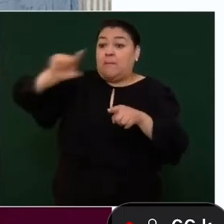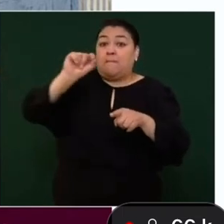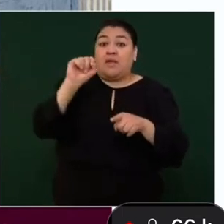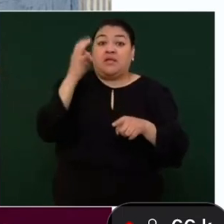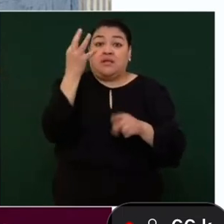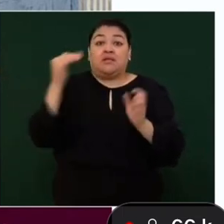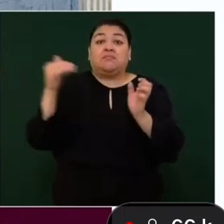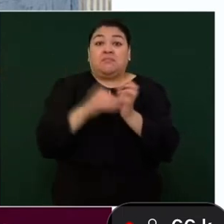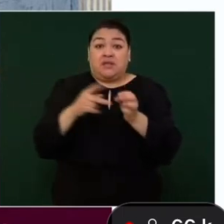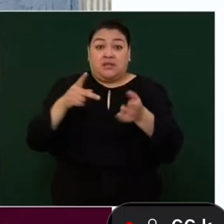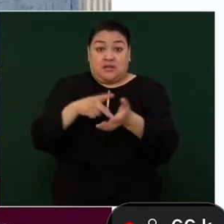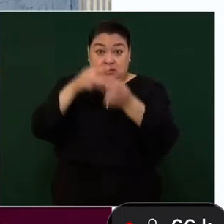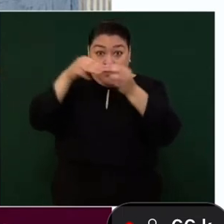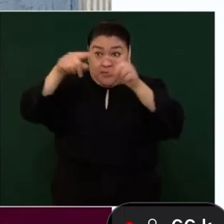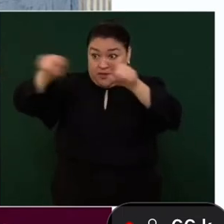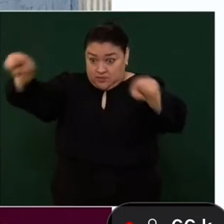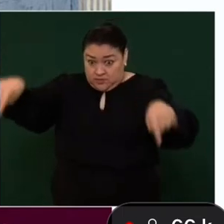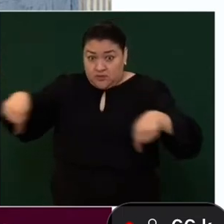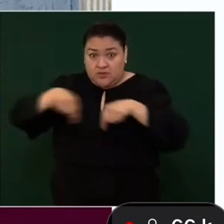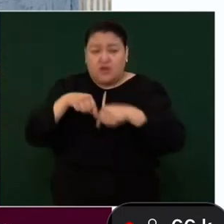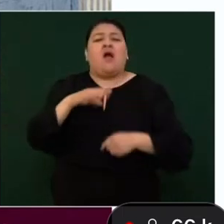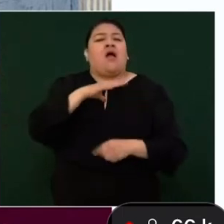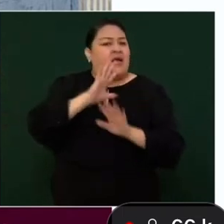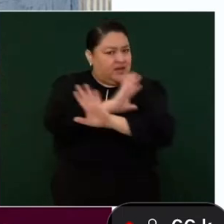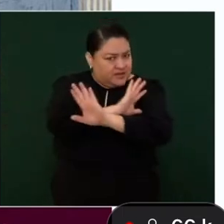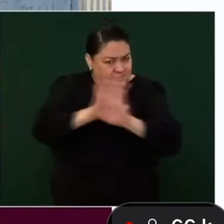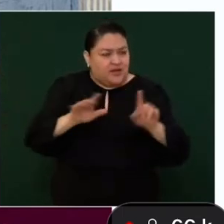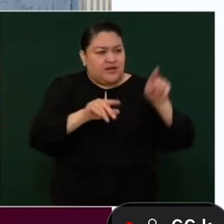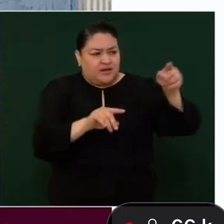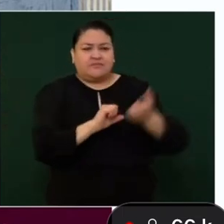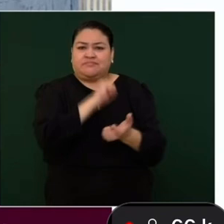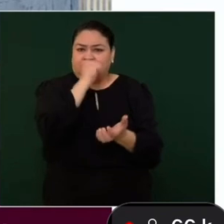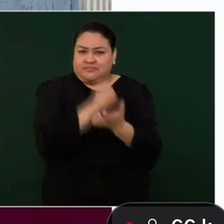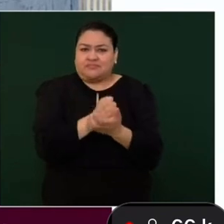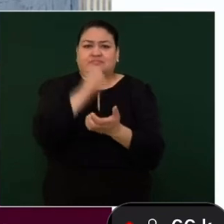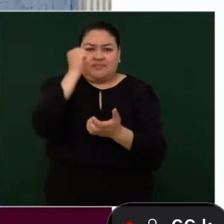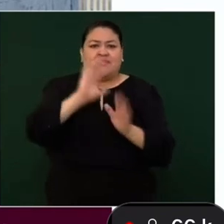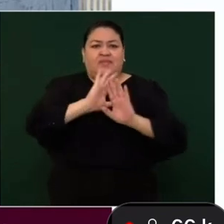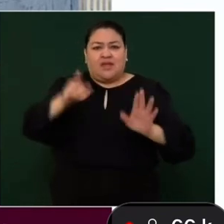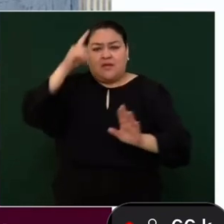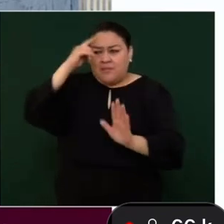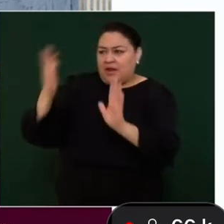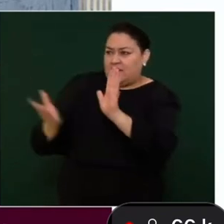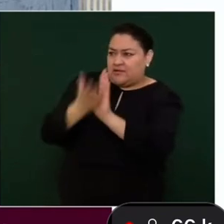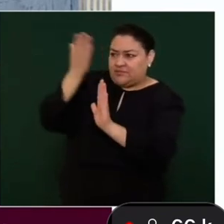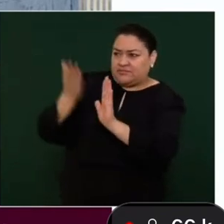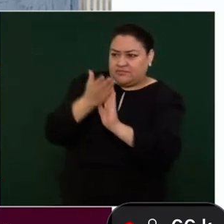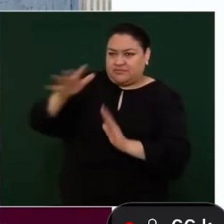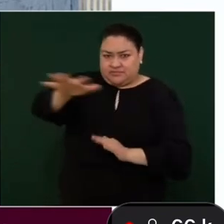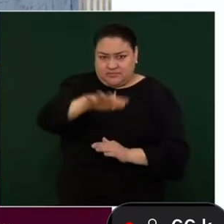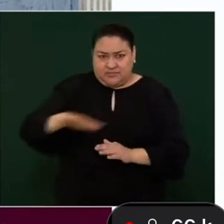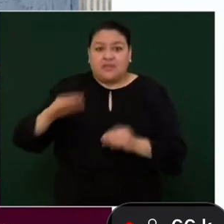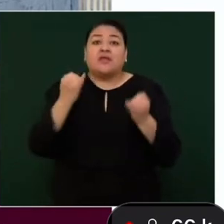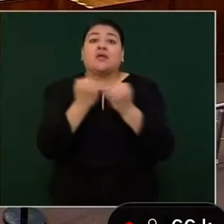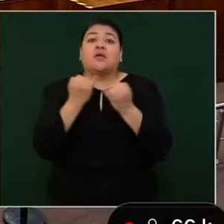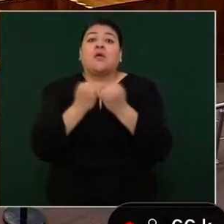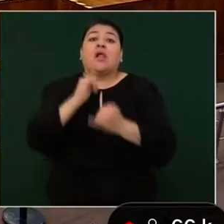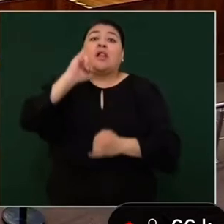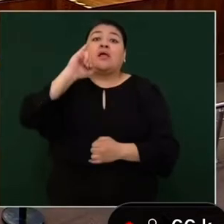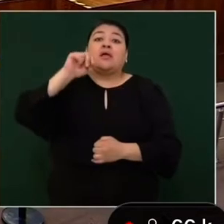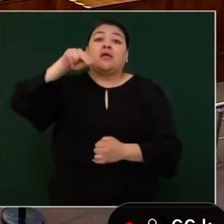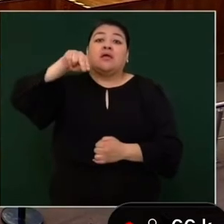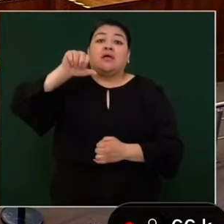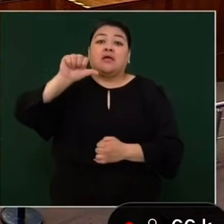proyecto que ha tenido ya la validación, logrando las modificaciones que solicitó el INAH para poder estar